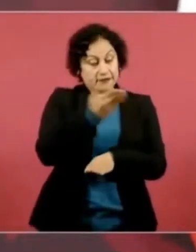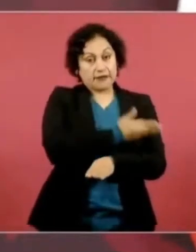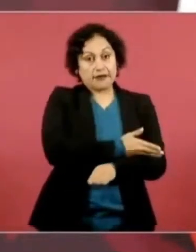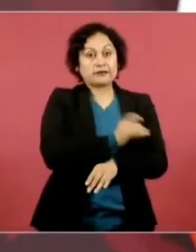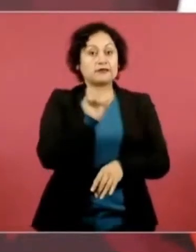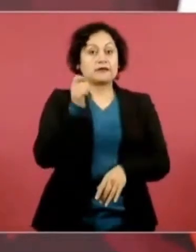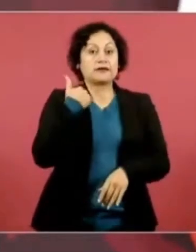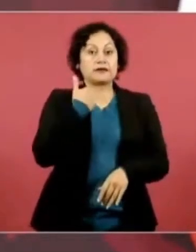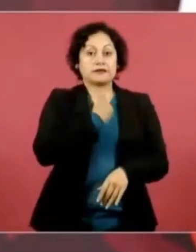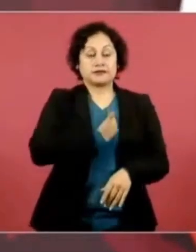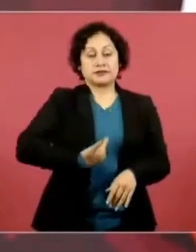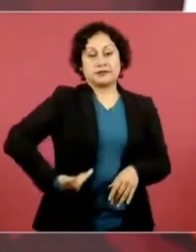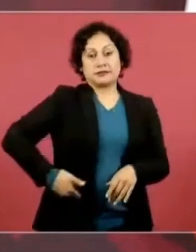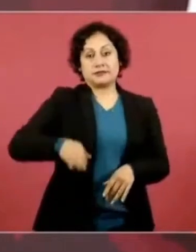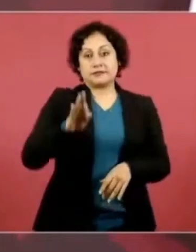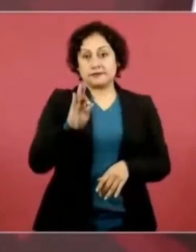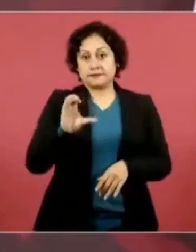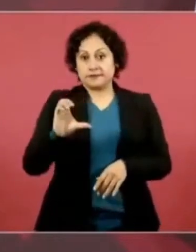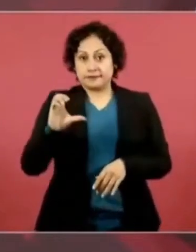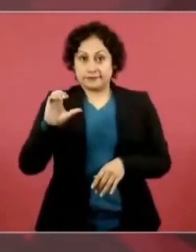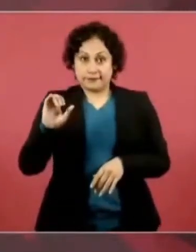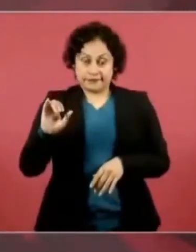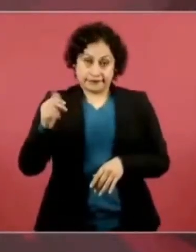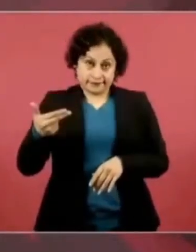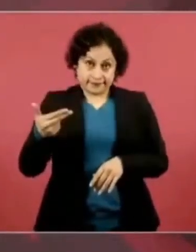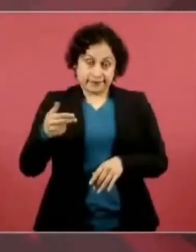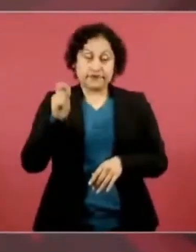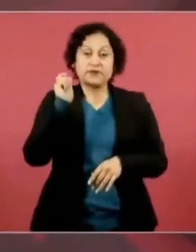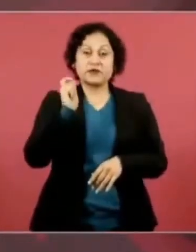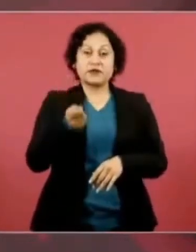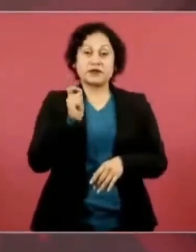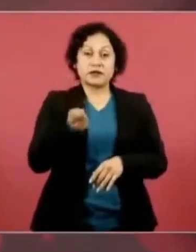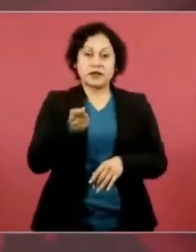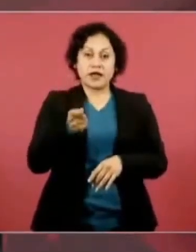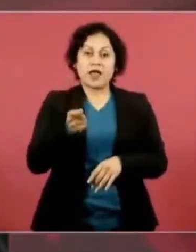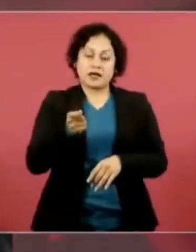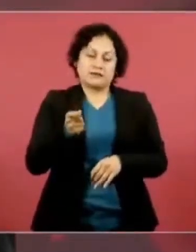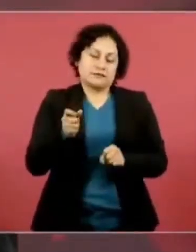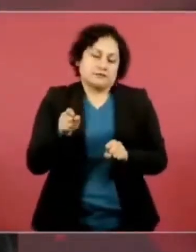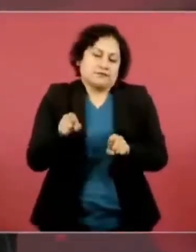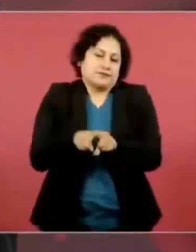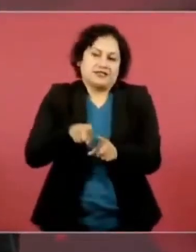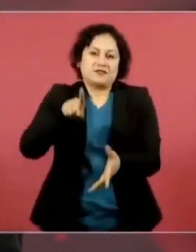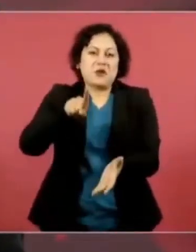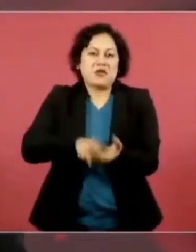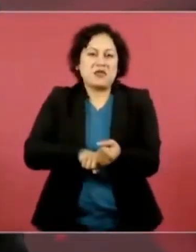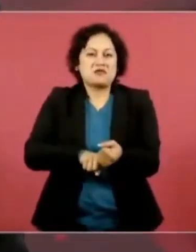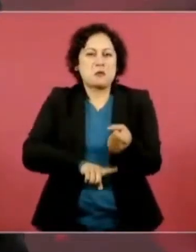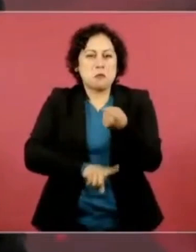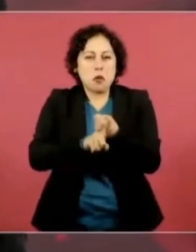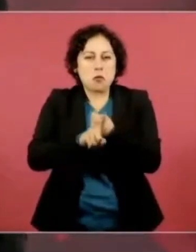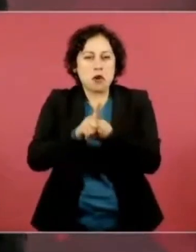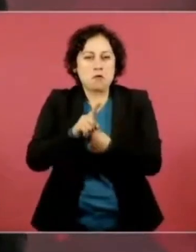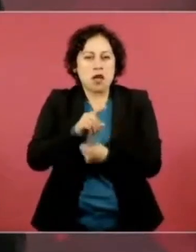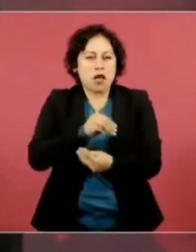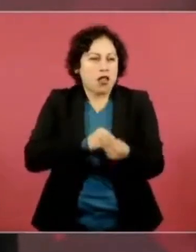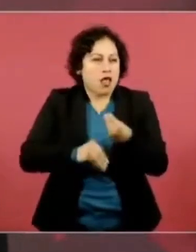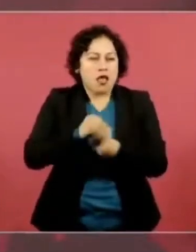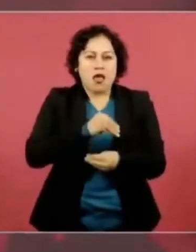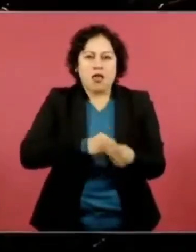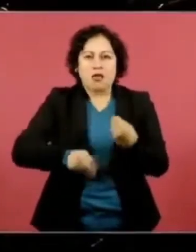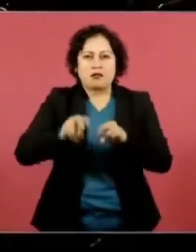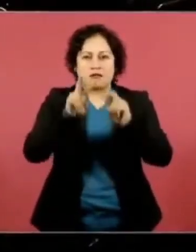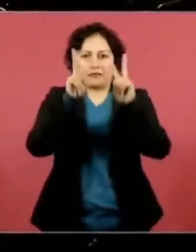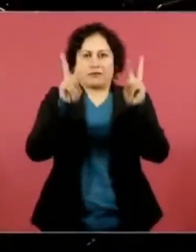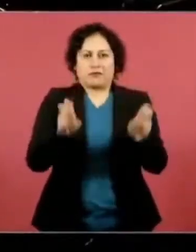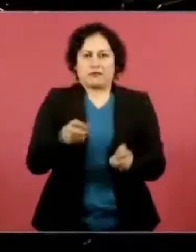aparte del fenómeno García Luna, que no se